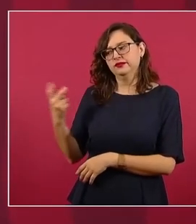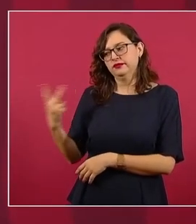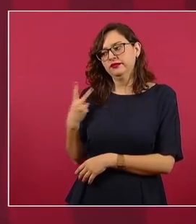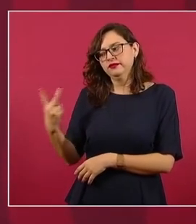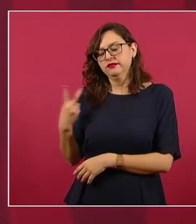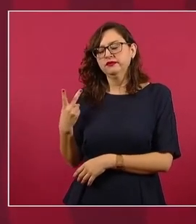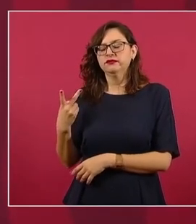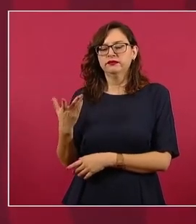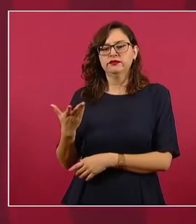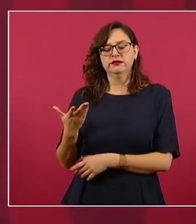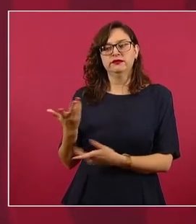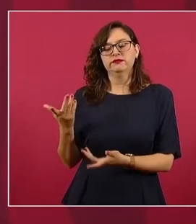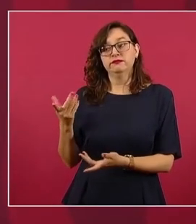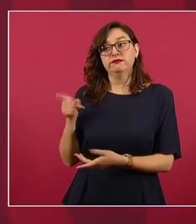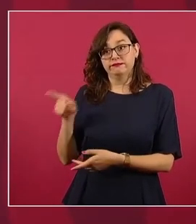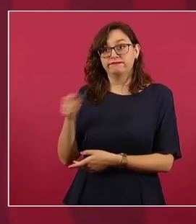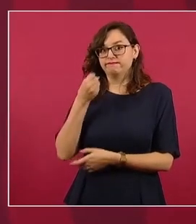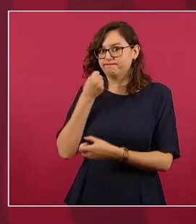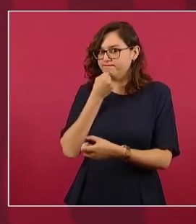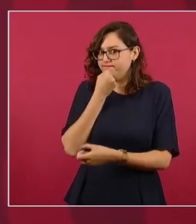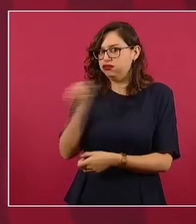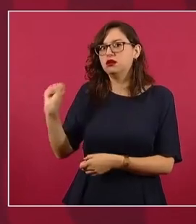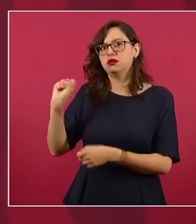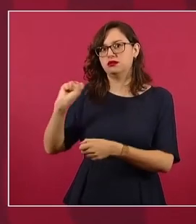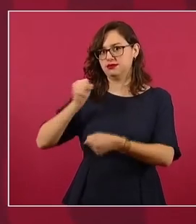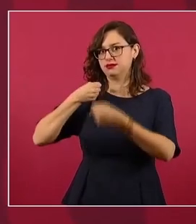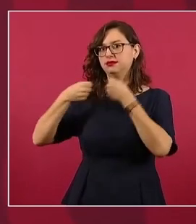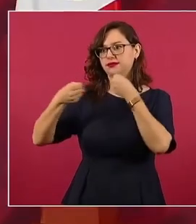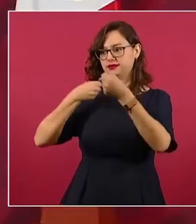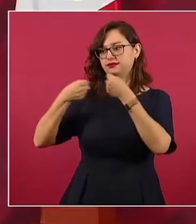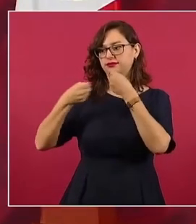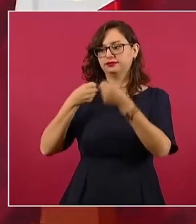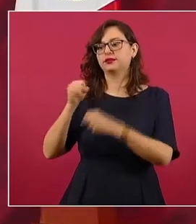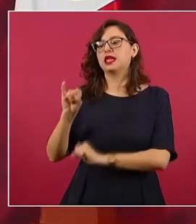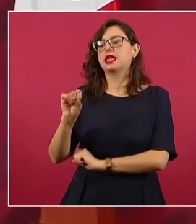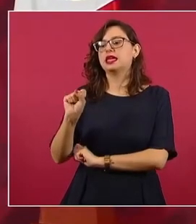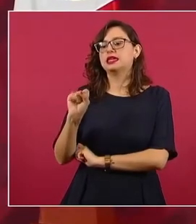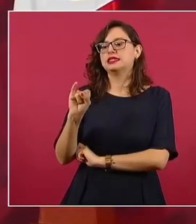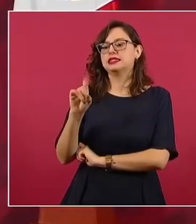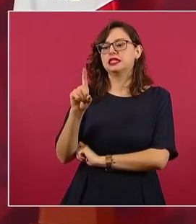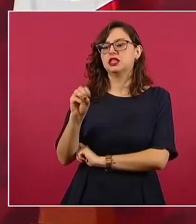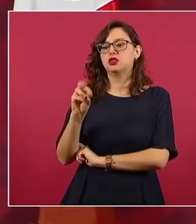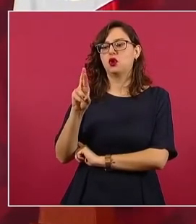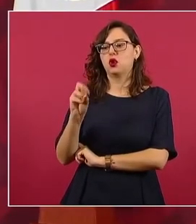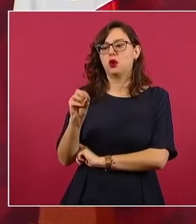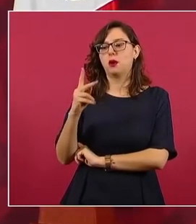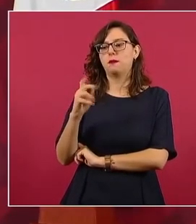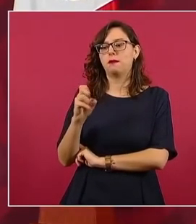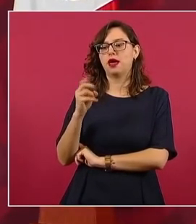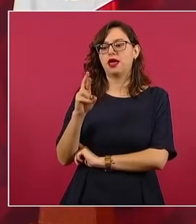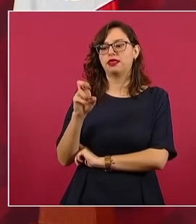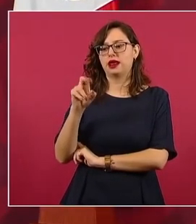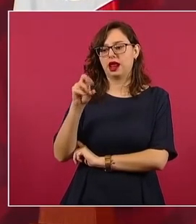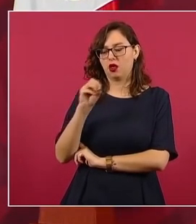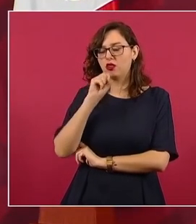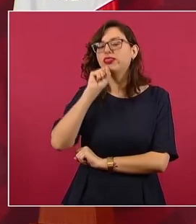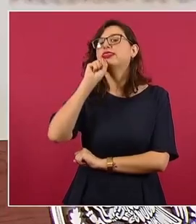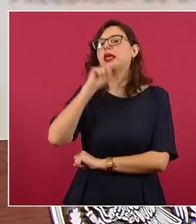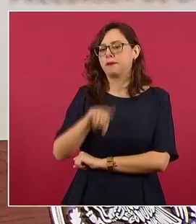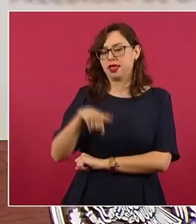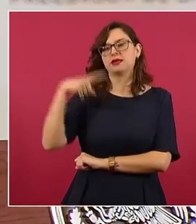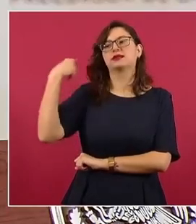se volvió periodista muy bueno. Isidoro Pedrero Totosaus, un paisano mío.